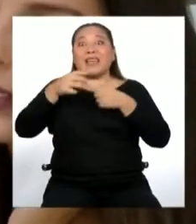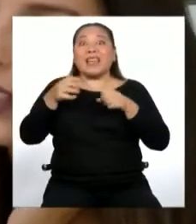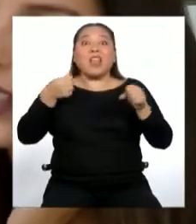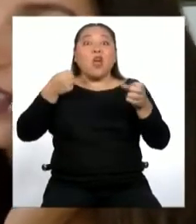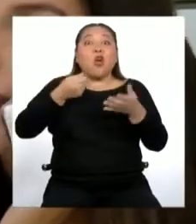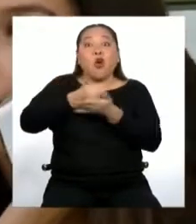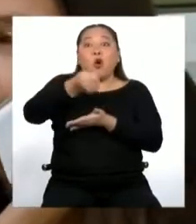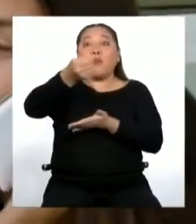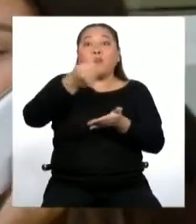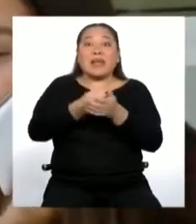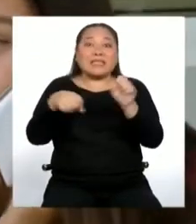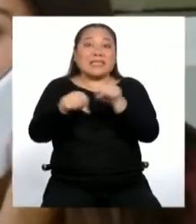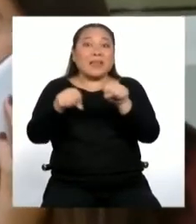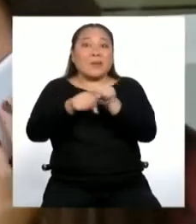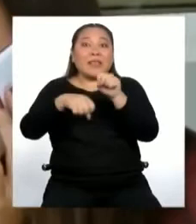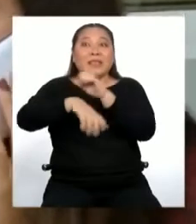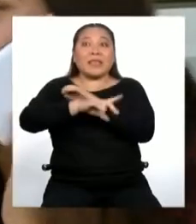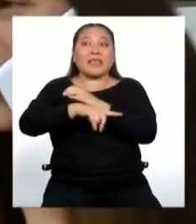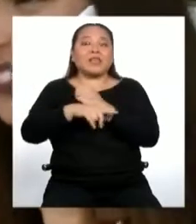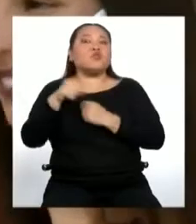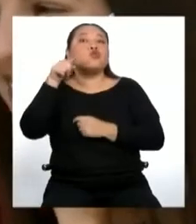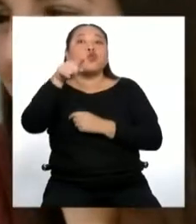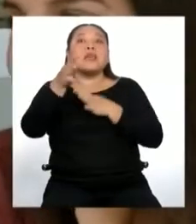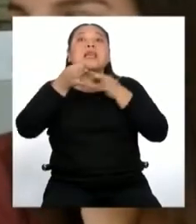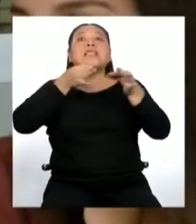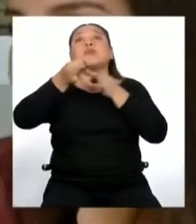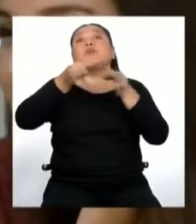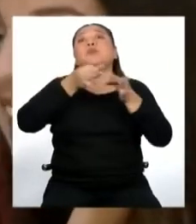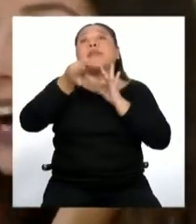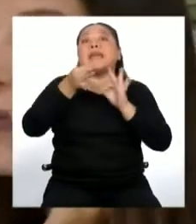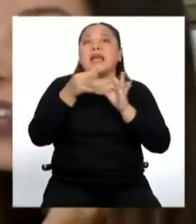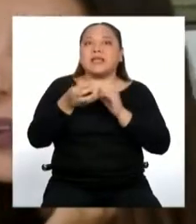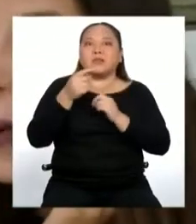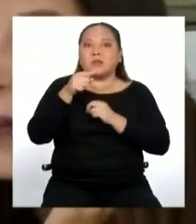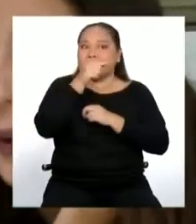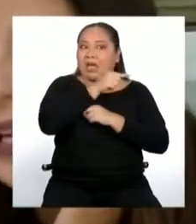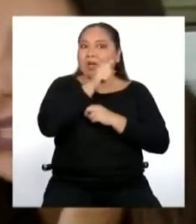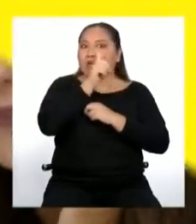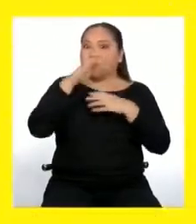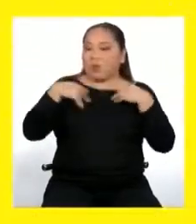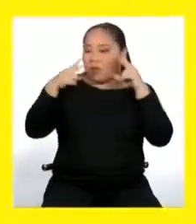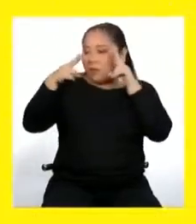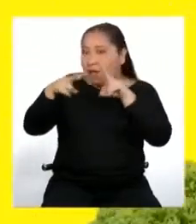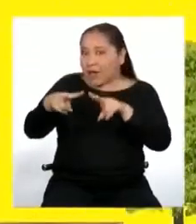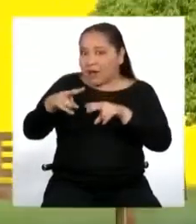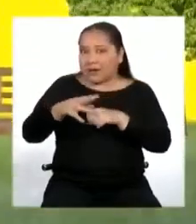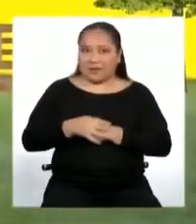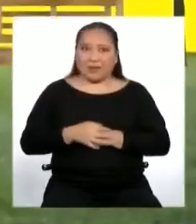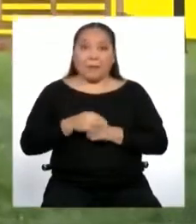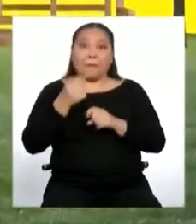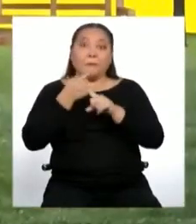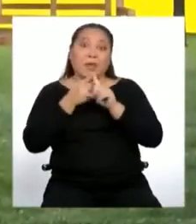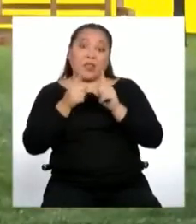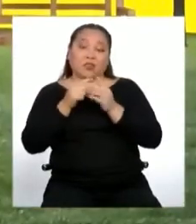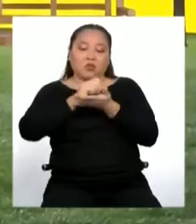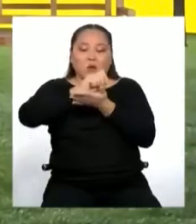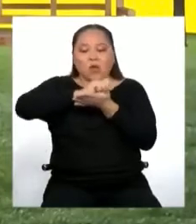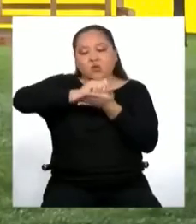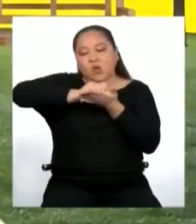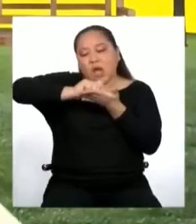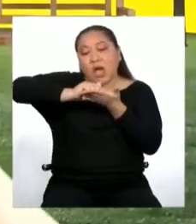geniales, tienes que recurrir a la descripción, ya que ella no las puede ver. Lo mismo pasa si escribes una carta.